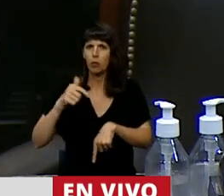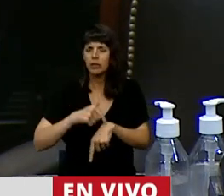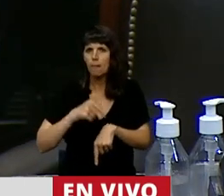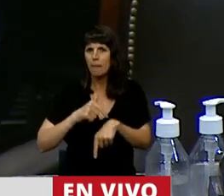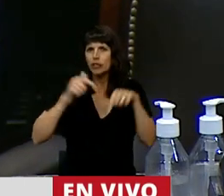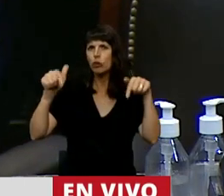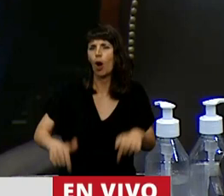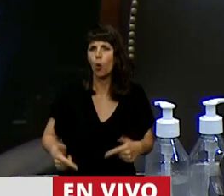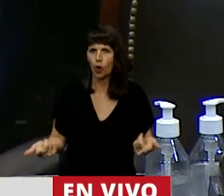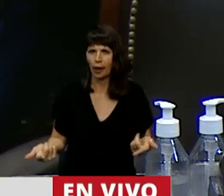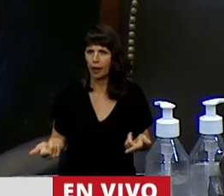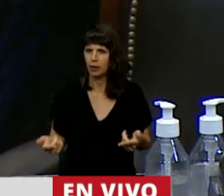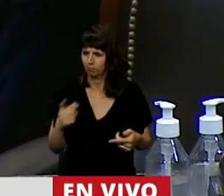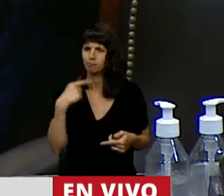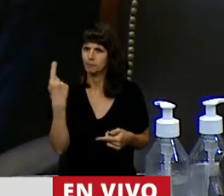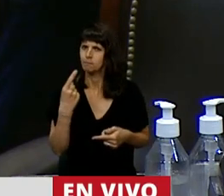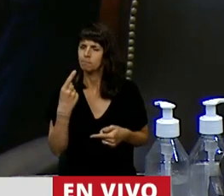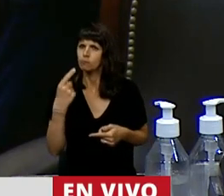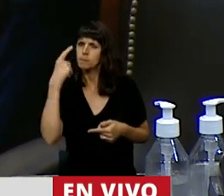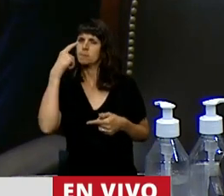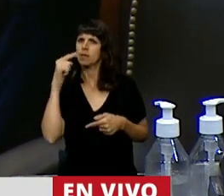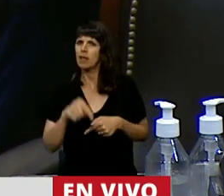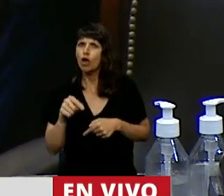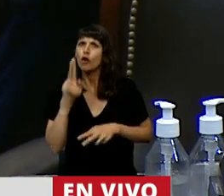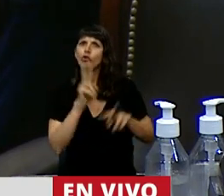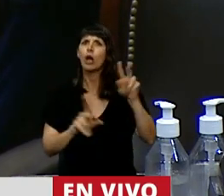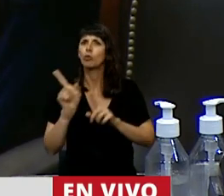no está buscando las soluciones que nos requiere la pandemia.